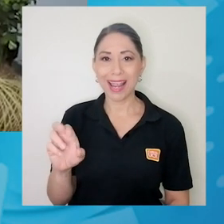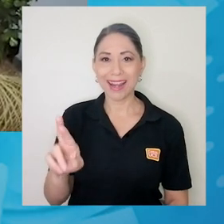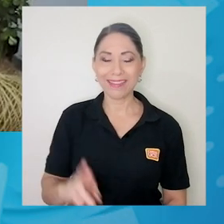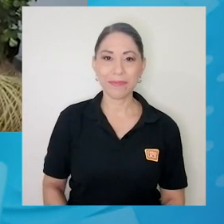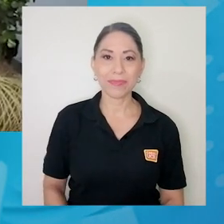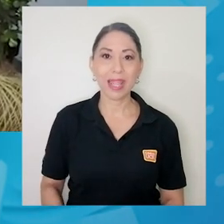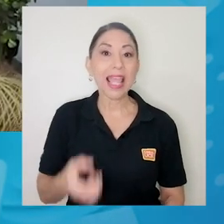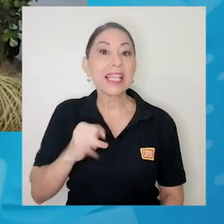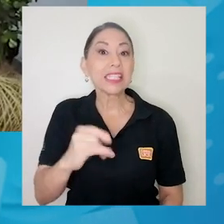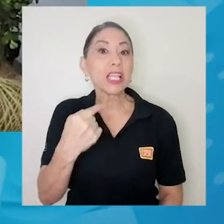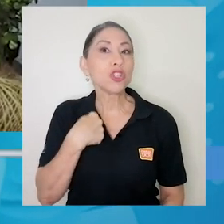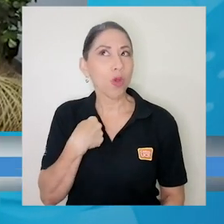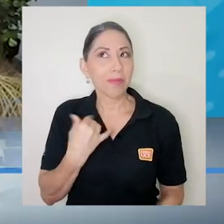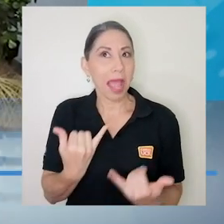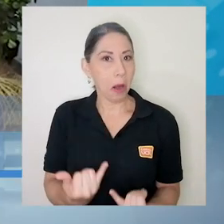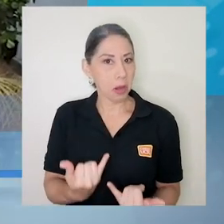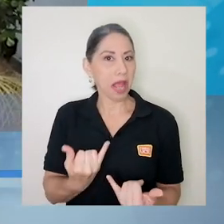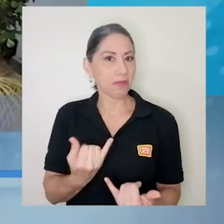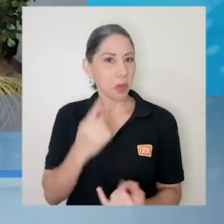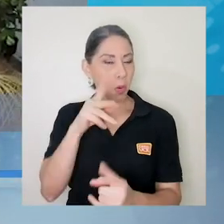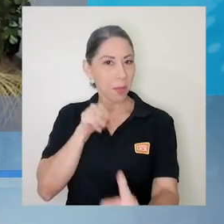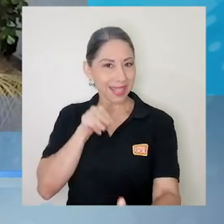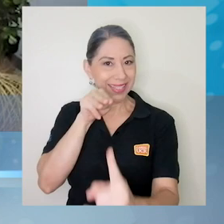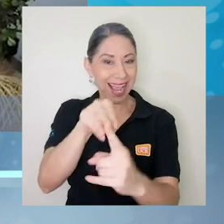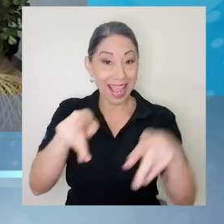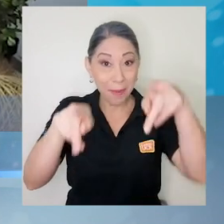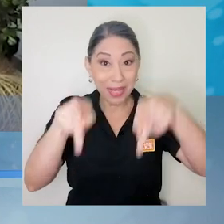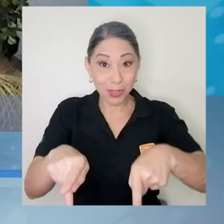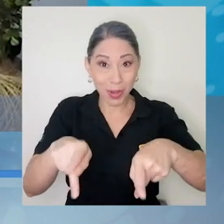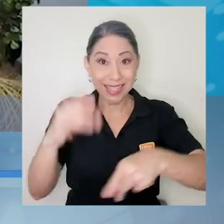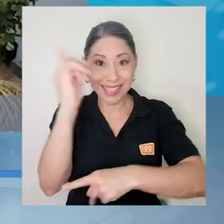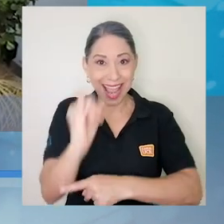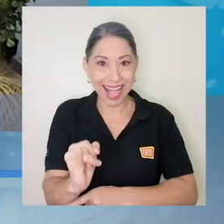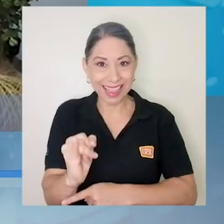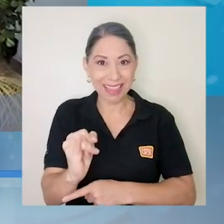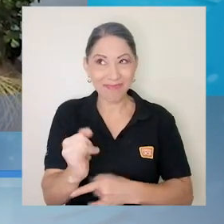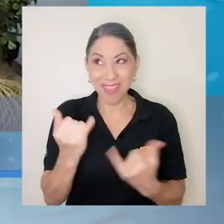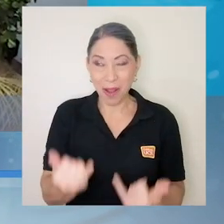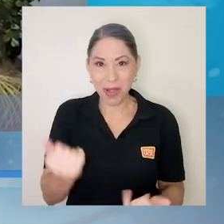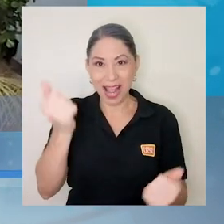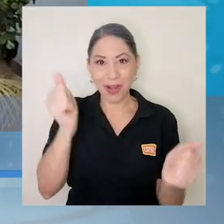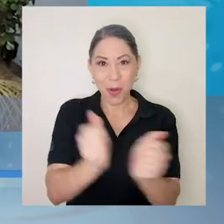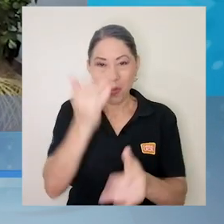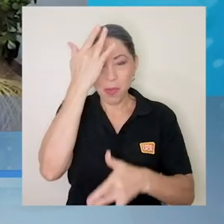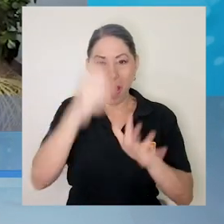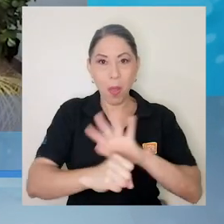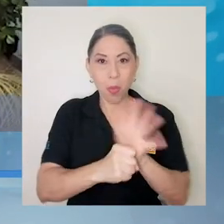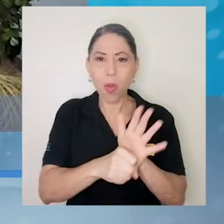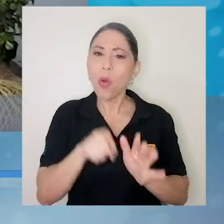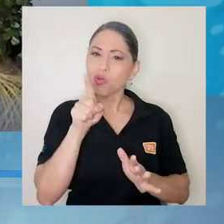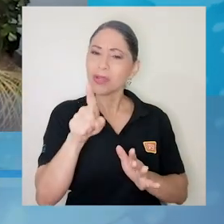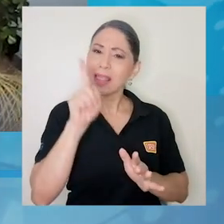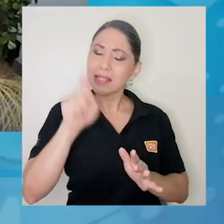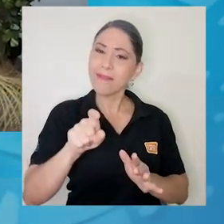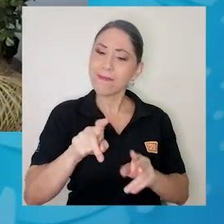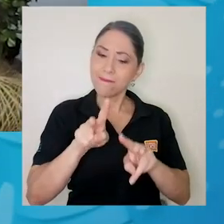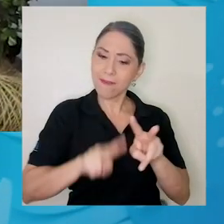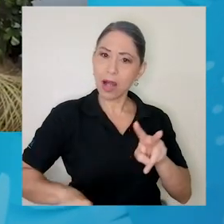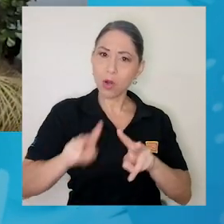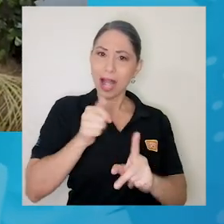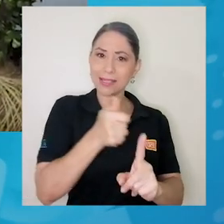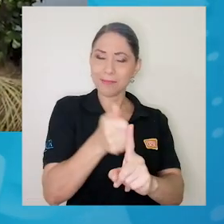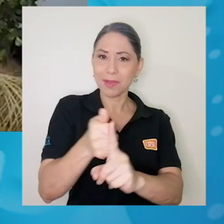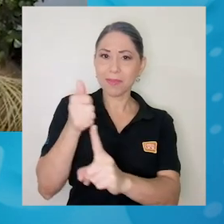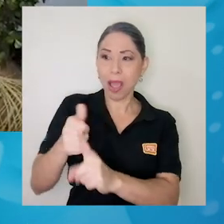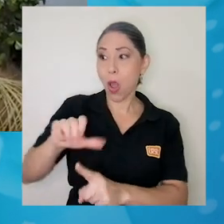Si tuviera que darle un mensaje ahora a las personas de arte en medio de la pandemia es que se valoren porque hay otros sectores que